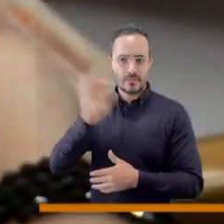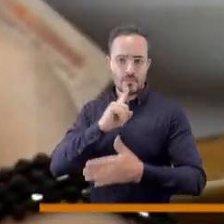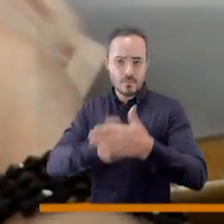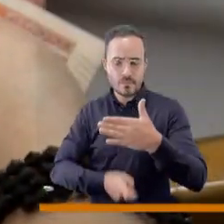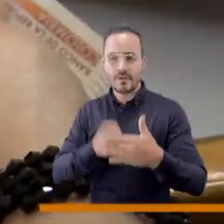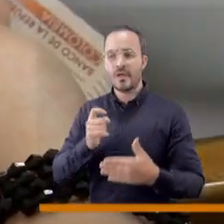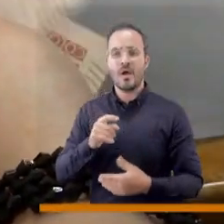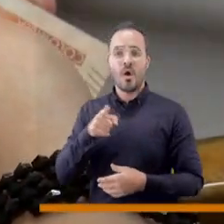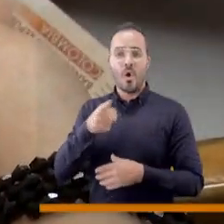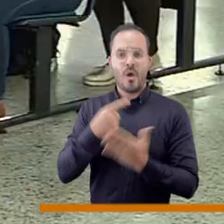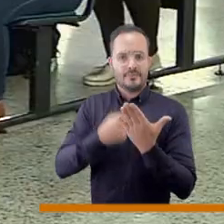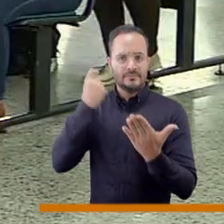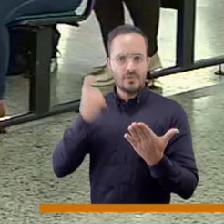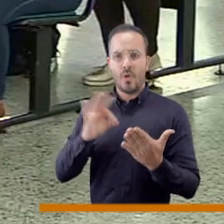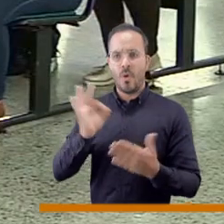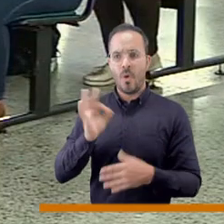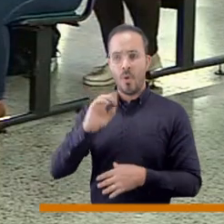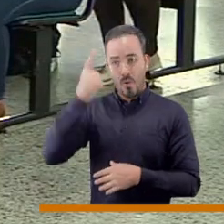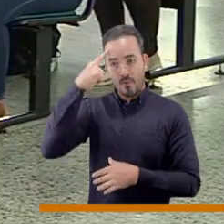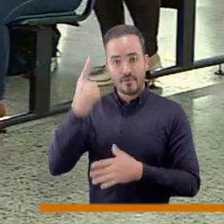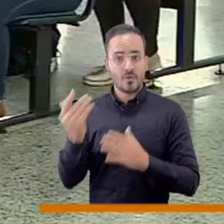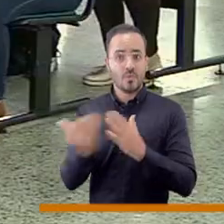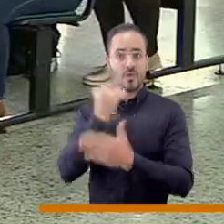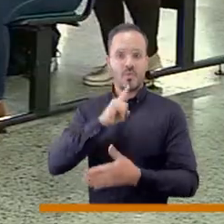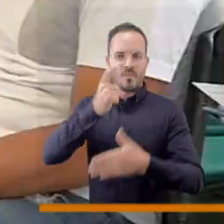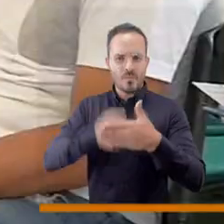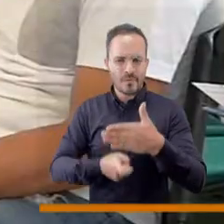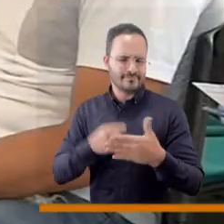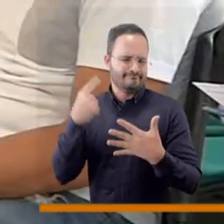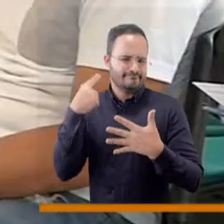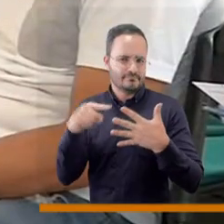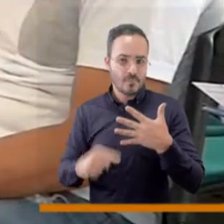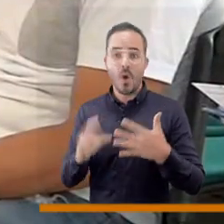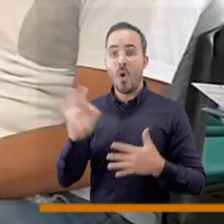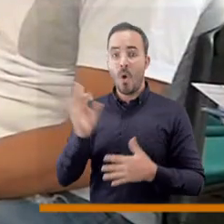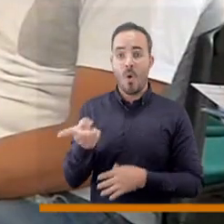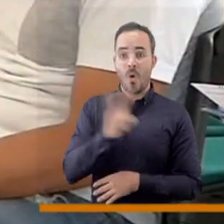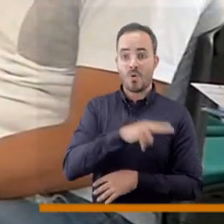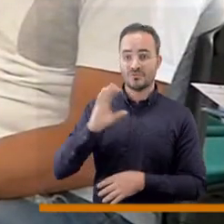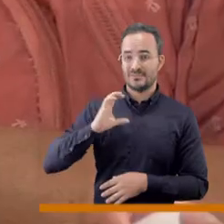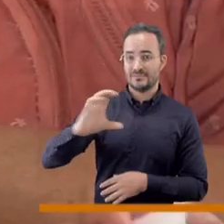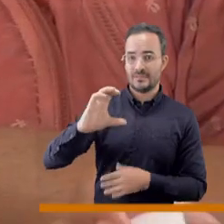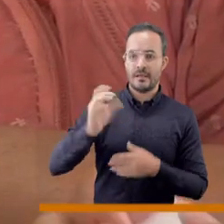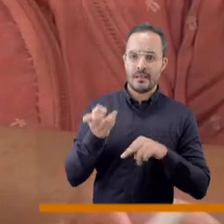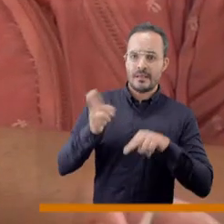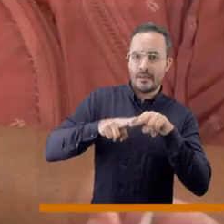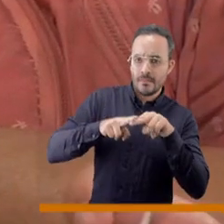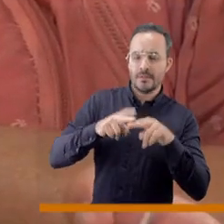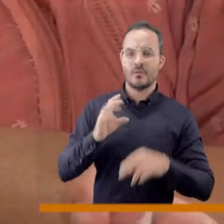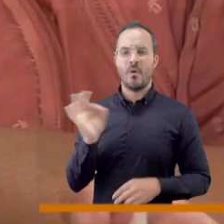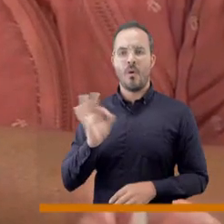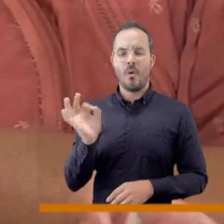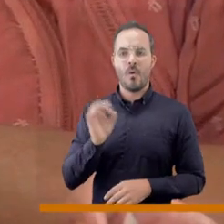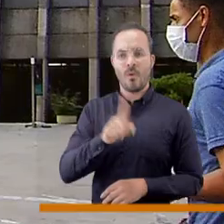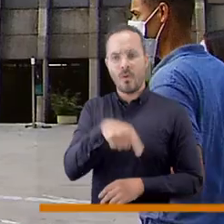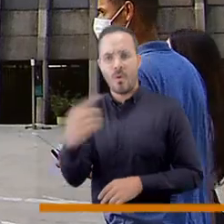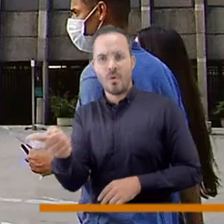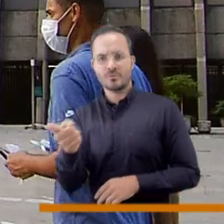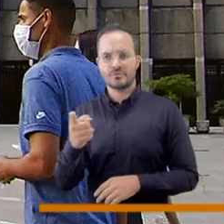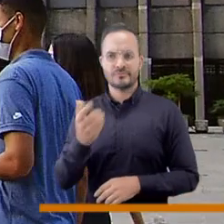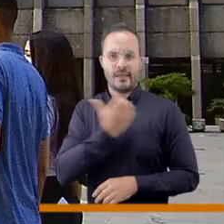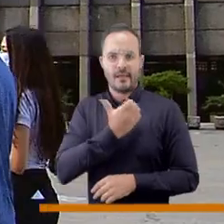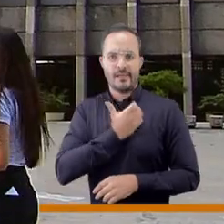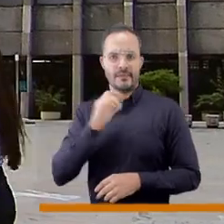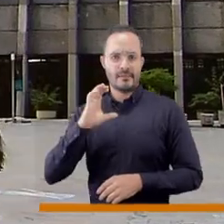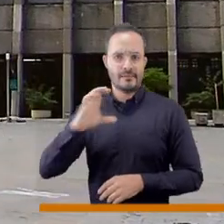exenciones, contribuciones, impuestos, así como también todo lo relacionado a incrementos salariales, el proyecto de acuerdo también